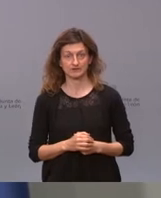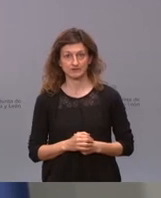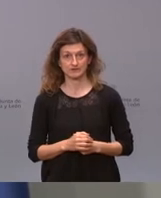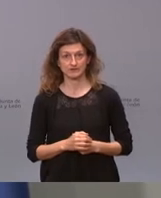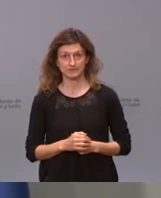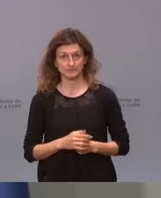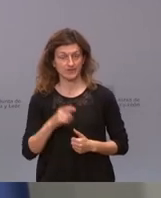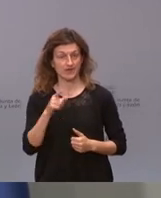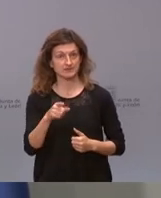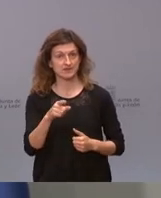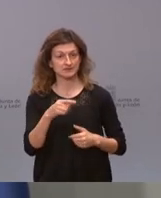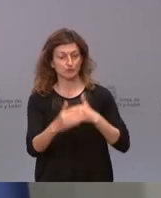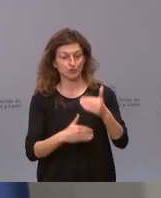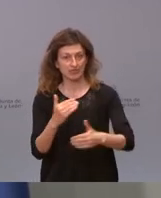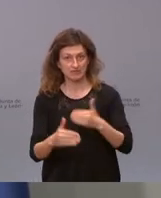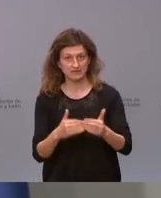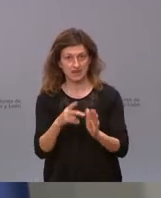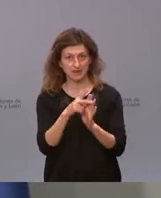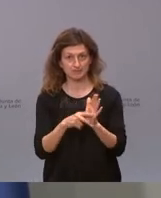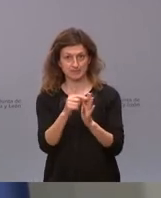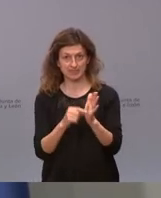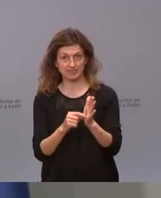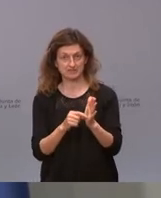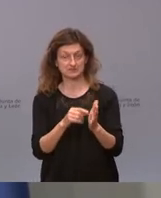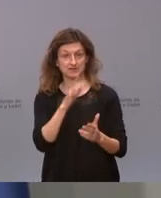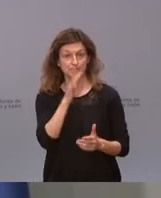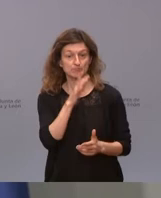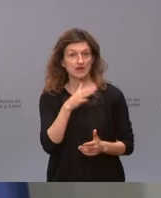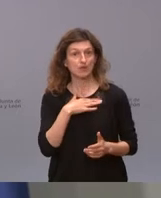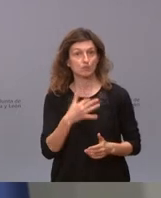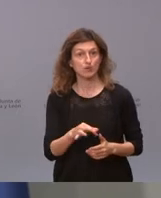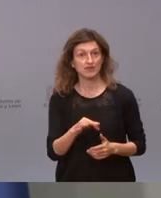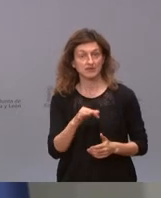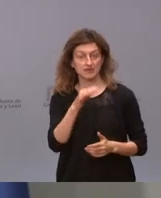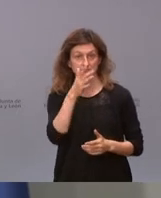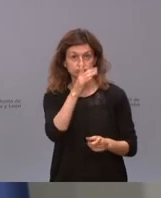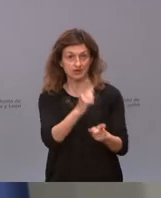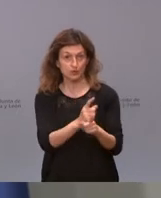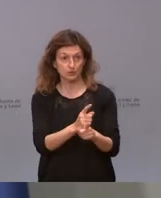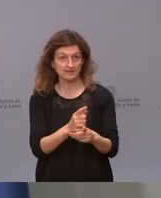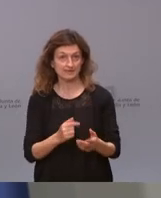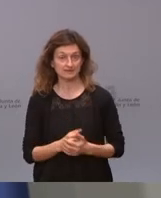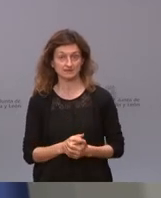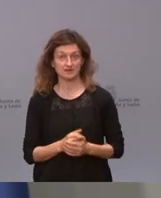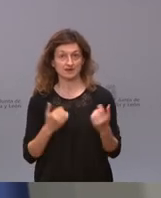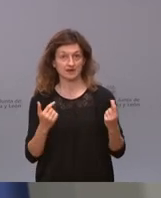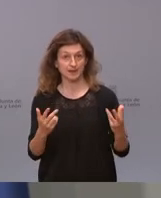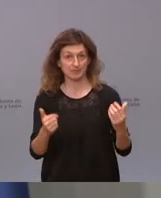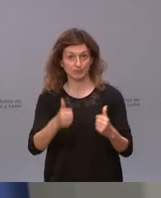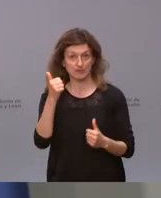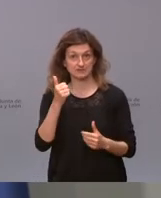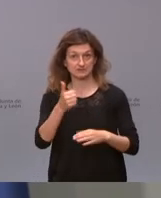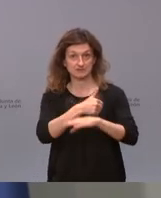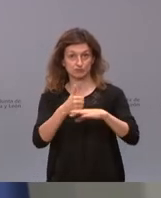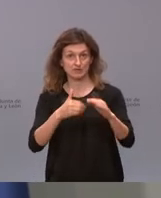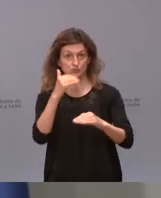es una medida procedimental que hace que haya la posibilidad de recurrir con más rapidez al Tribunal